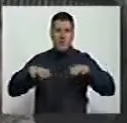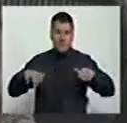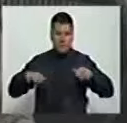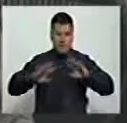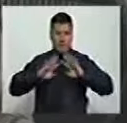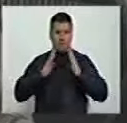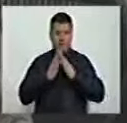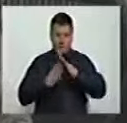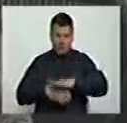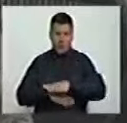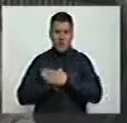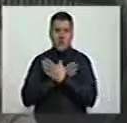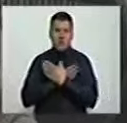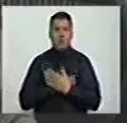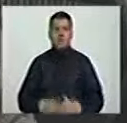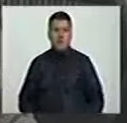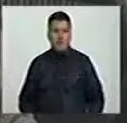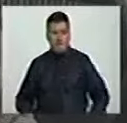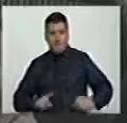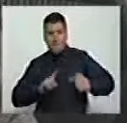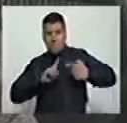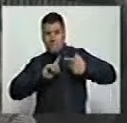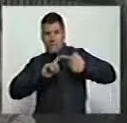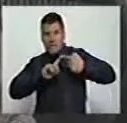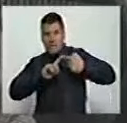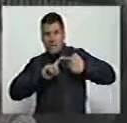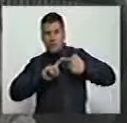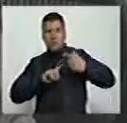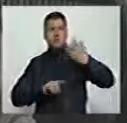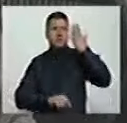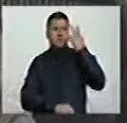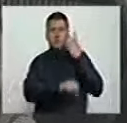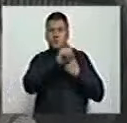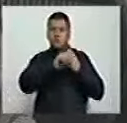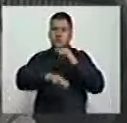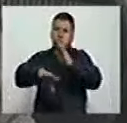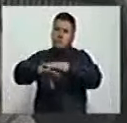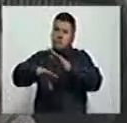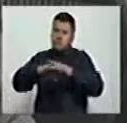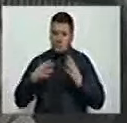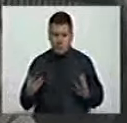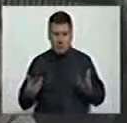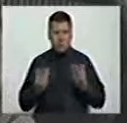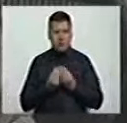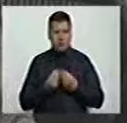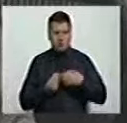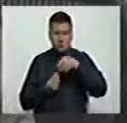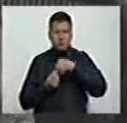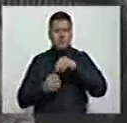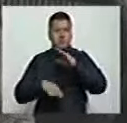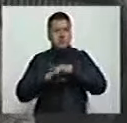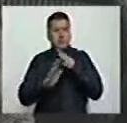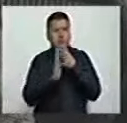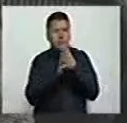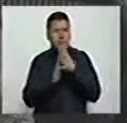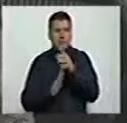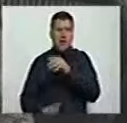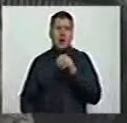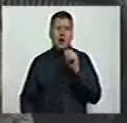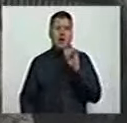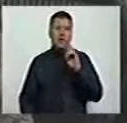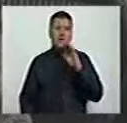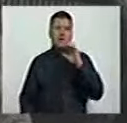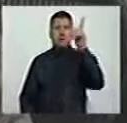Senado lo siguiente. Primero, hace dos años advertimos en la Comisión Segunda que el informe de la IARC